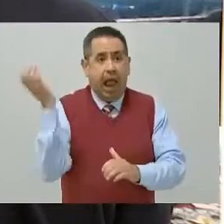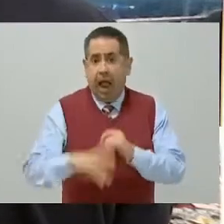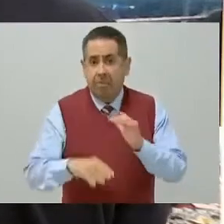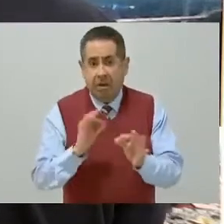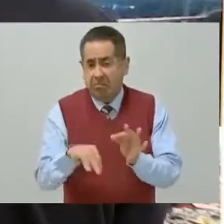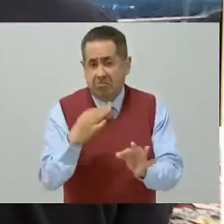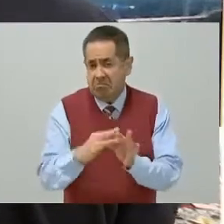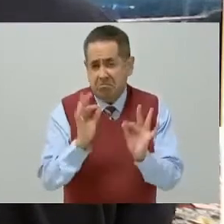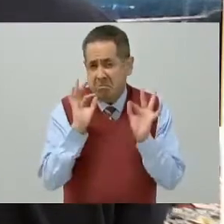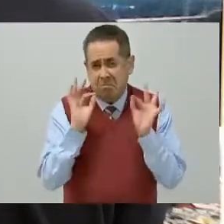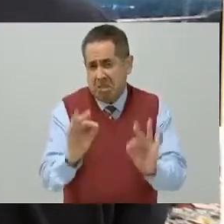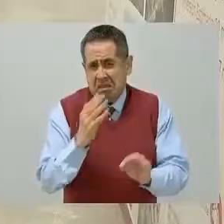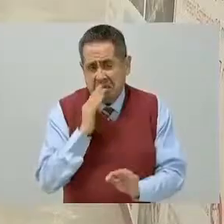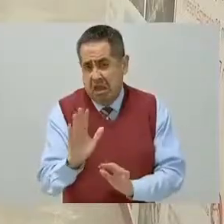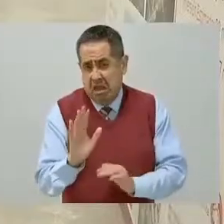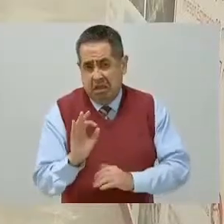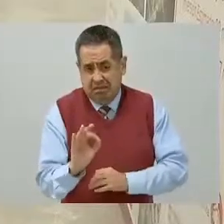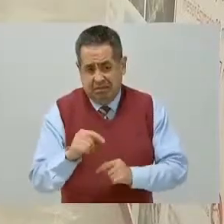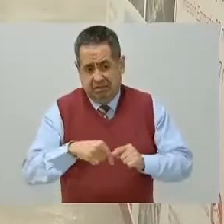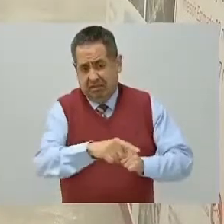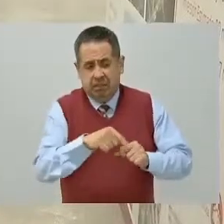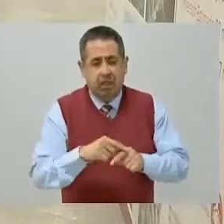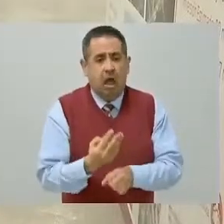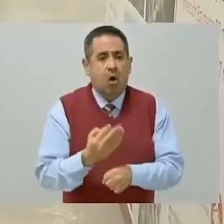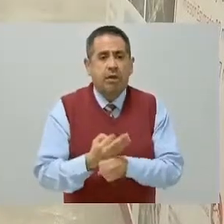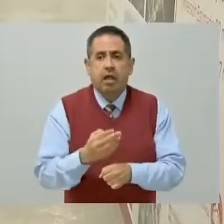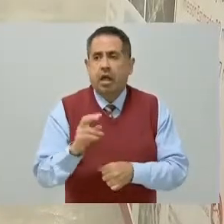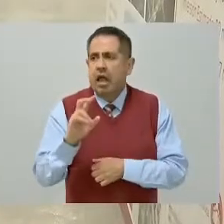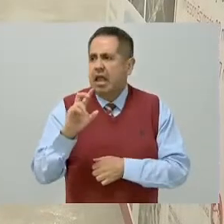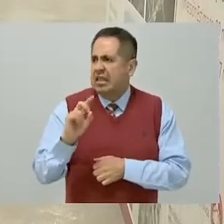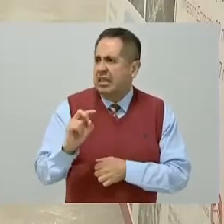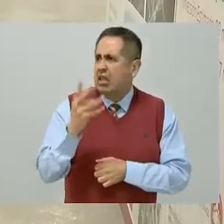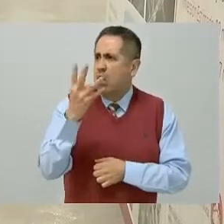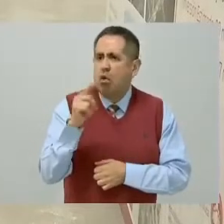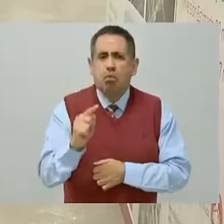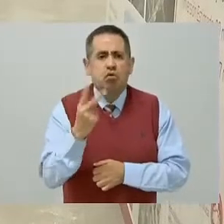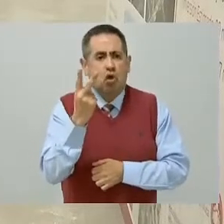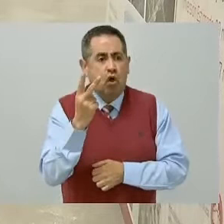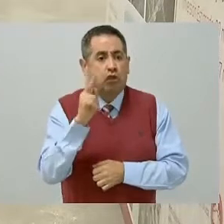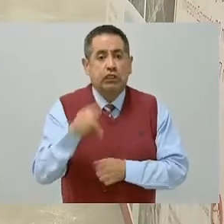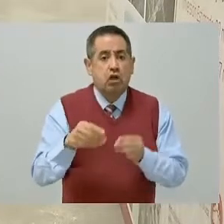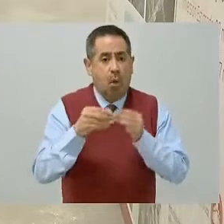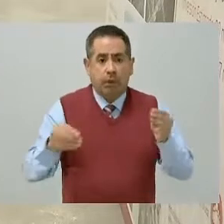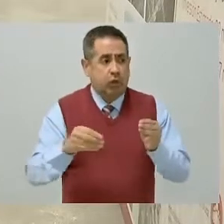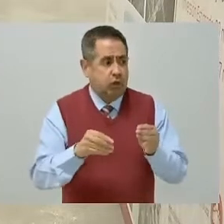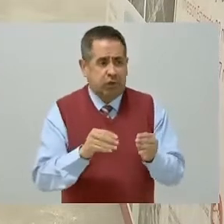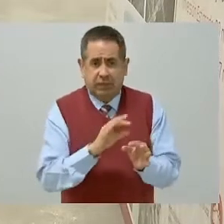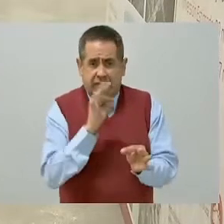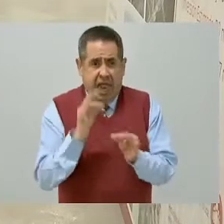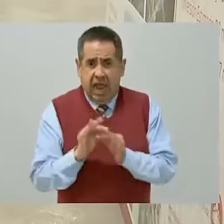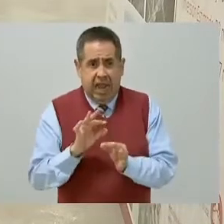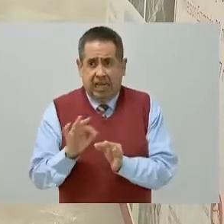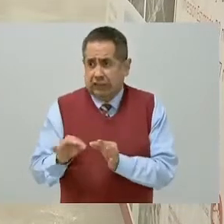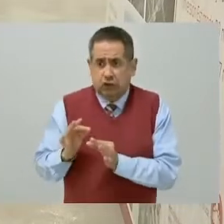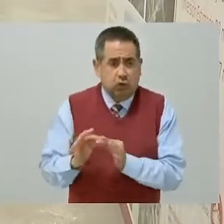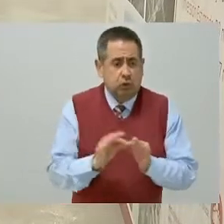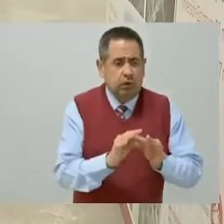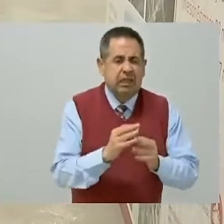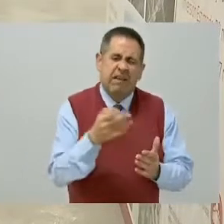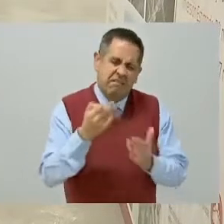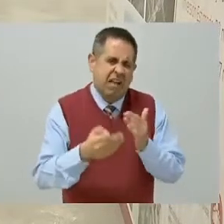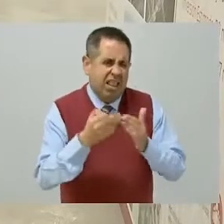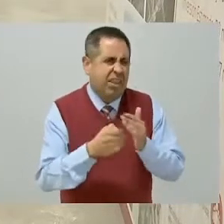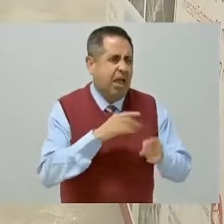tenemos ahora 34.2 kilómetros concluidos, y están aún por ejecutar